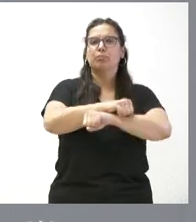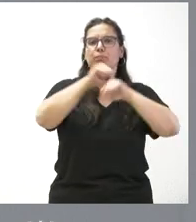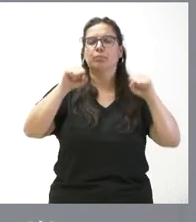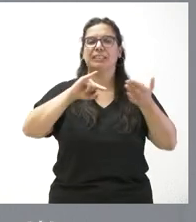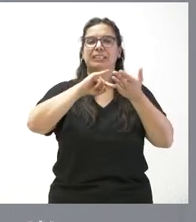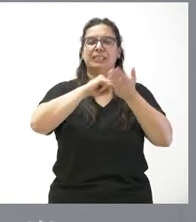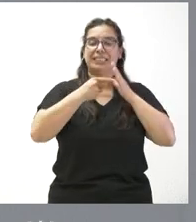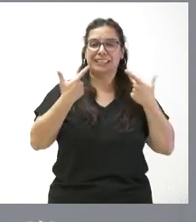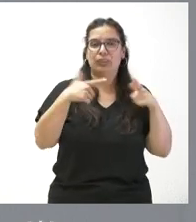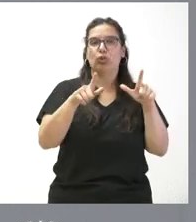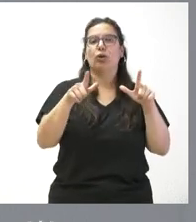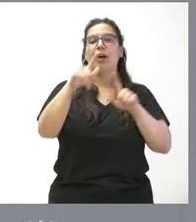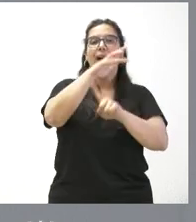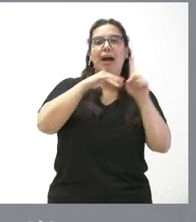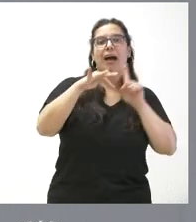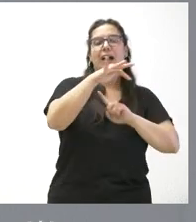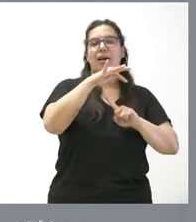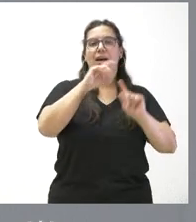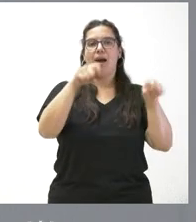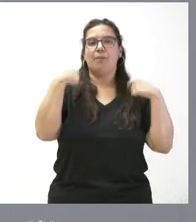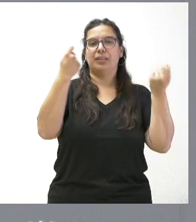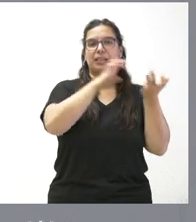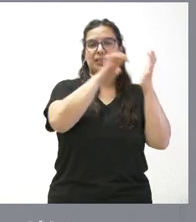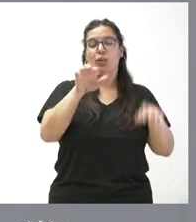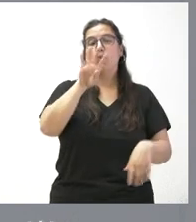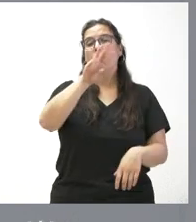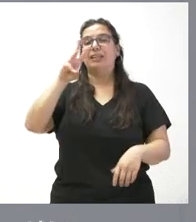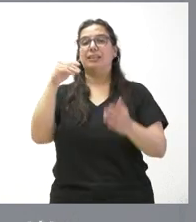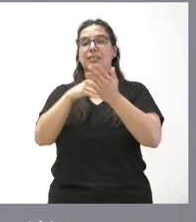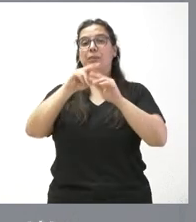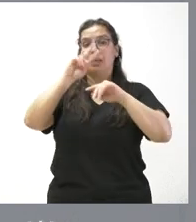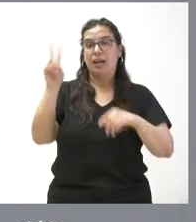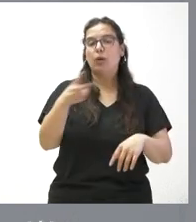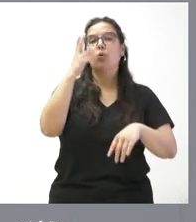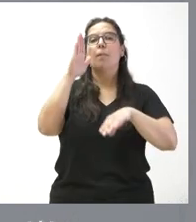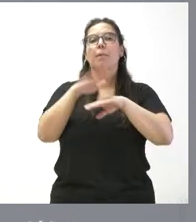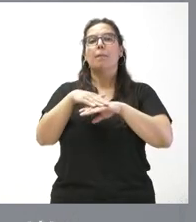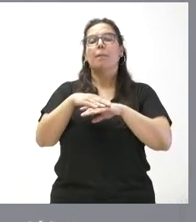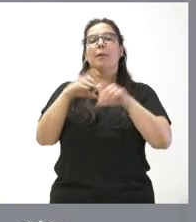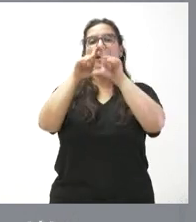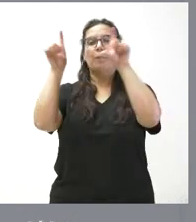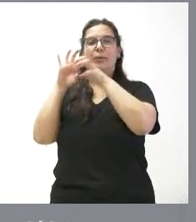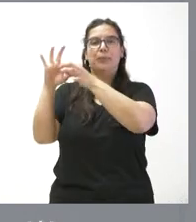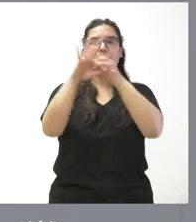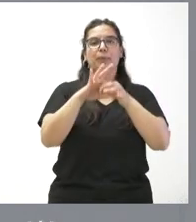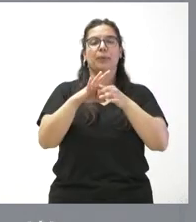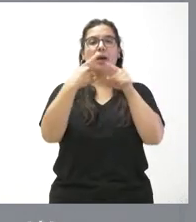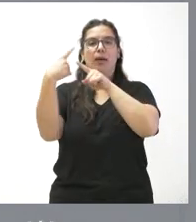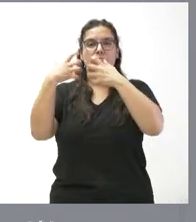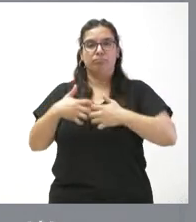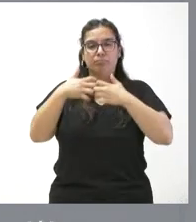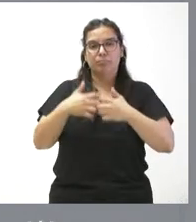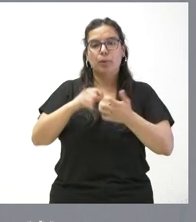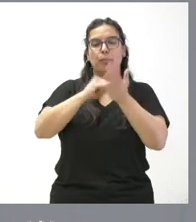del sector del hábitat en Castilla y León. 43.000 euros para el cluster de bienes de equipo, para el proyecto piloto de